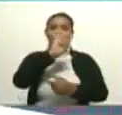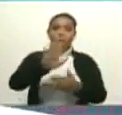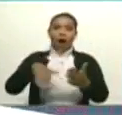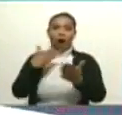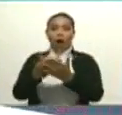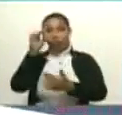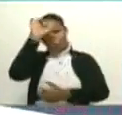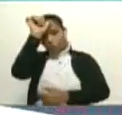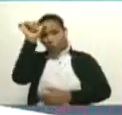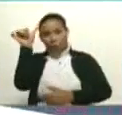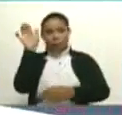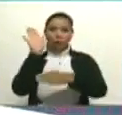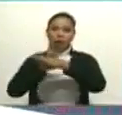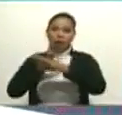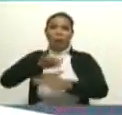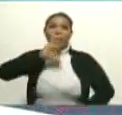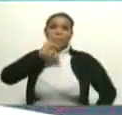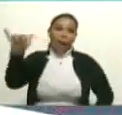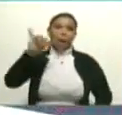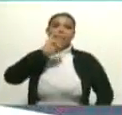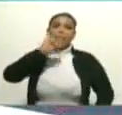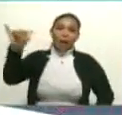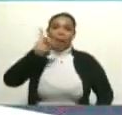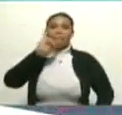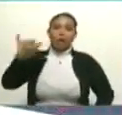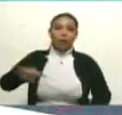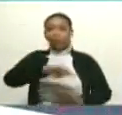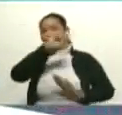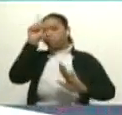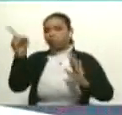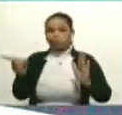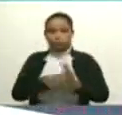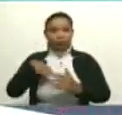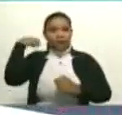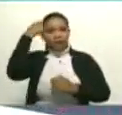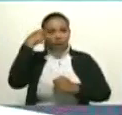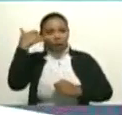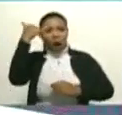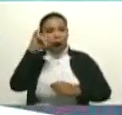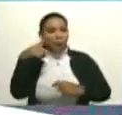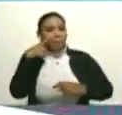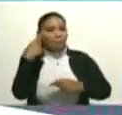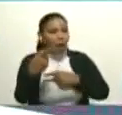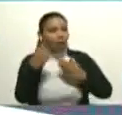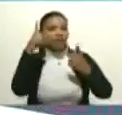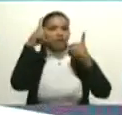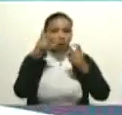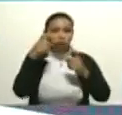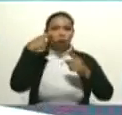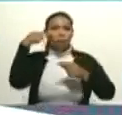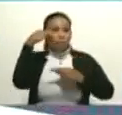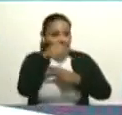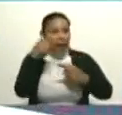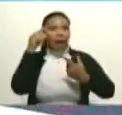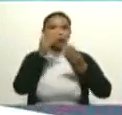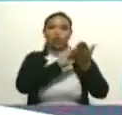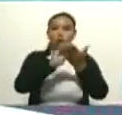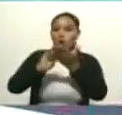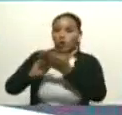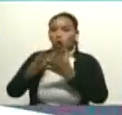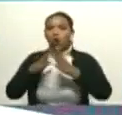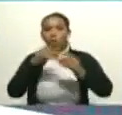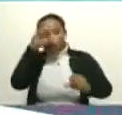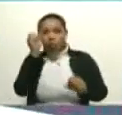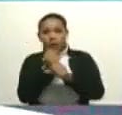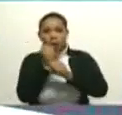a domingo. Recibo reportes completos, con videos incluidos, con fotografías, de toda la